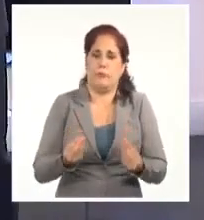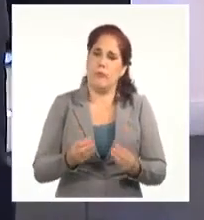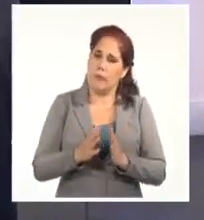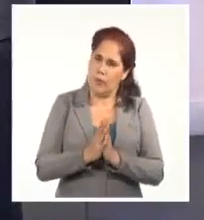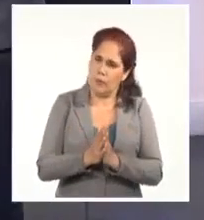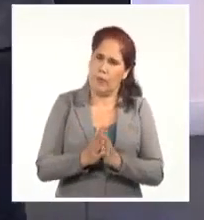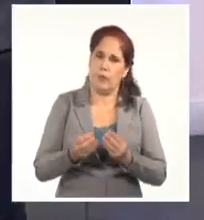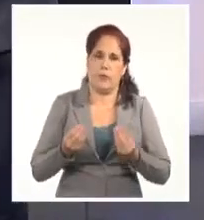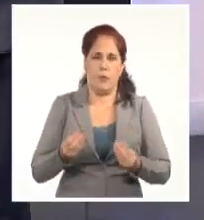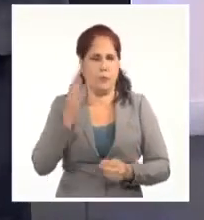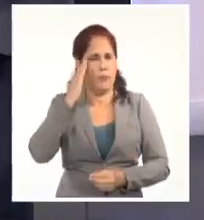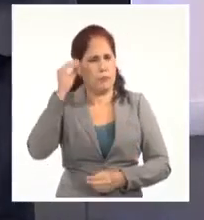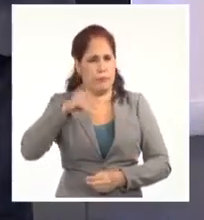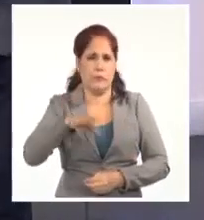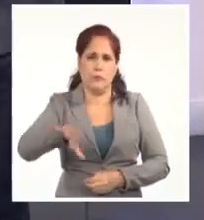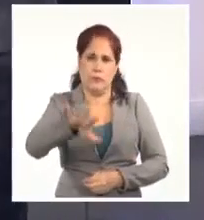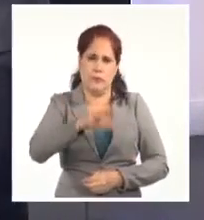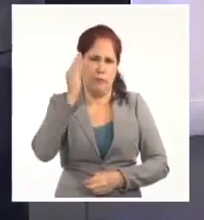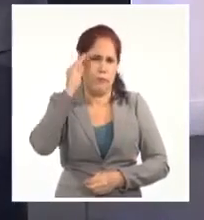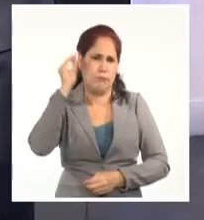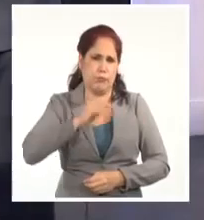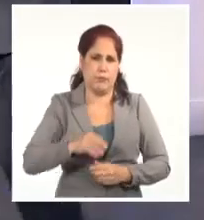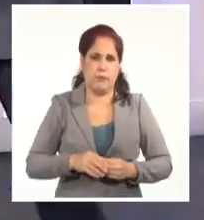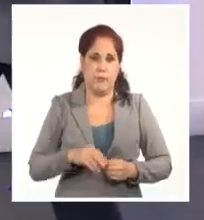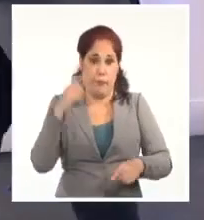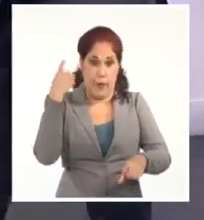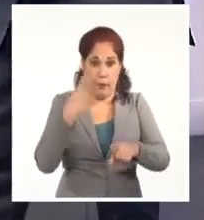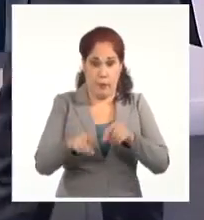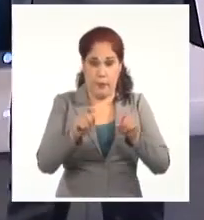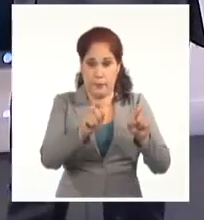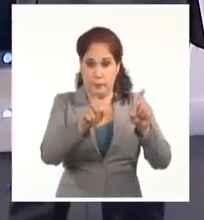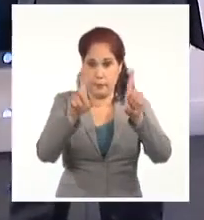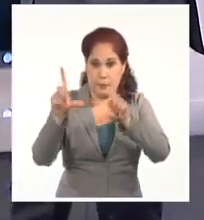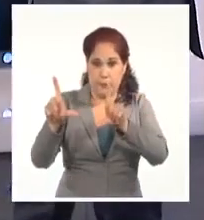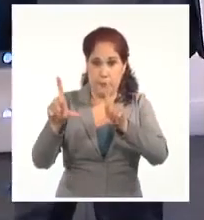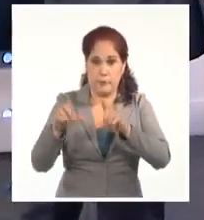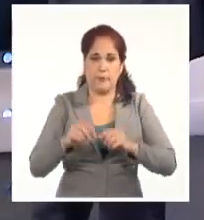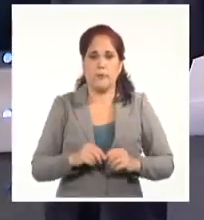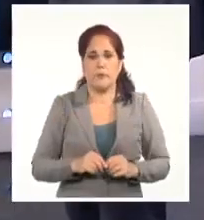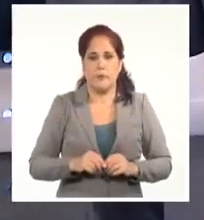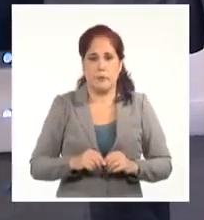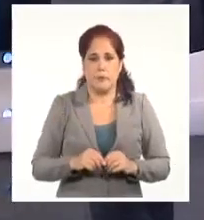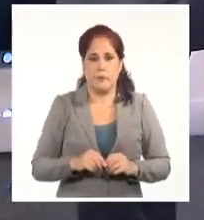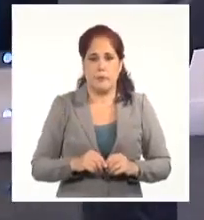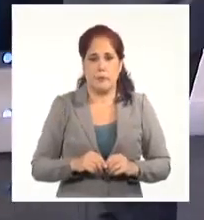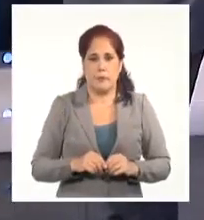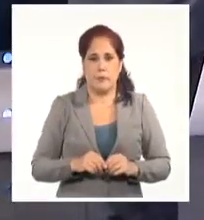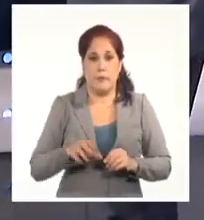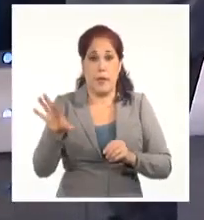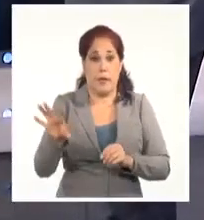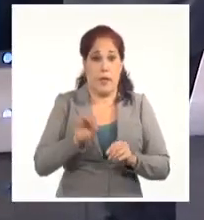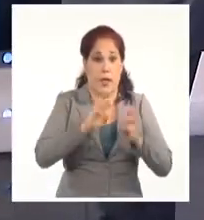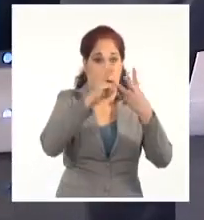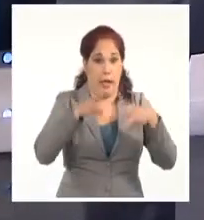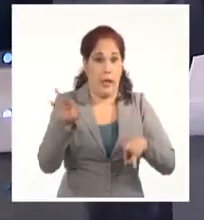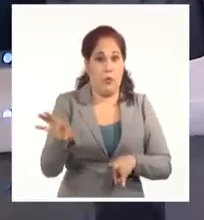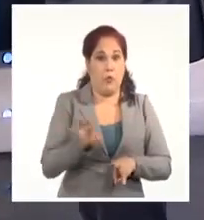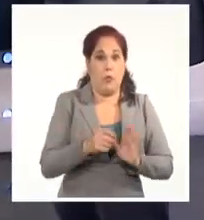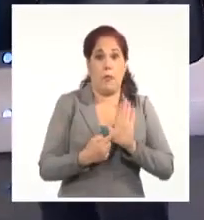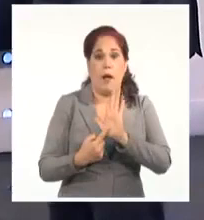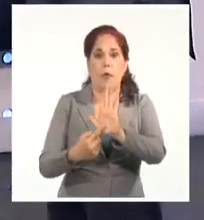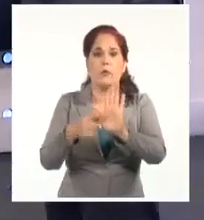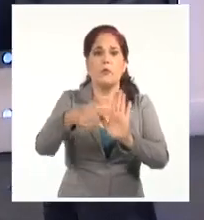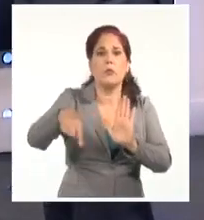Ya saben. Ahora bien, vean esta otra que hemos extraído también de las redes sociales.